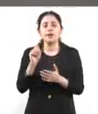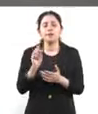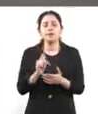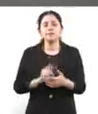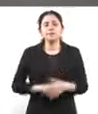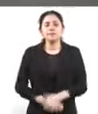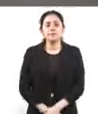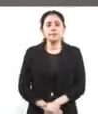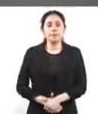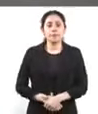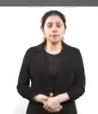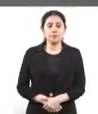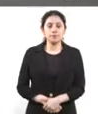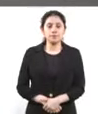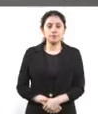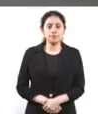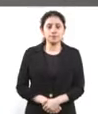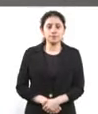Okay.